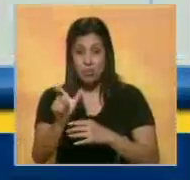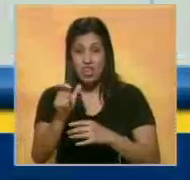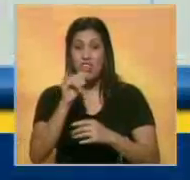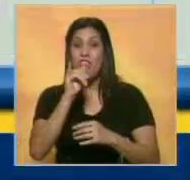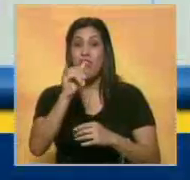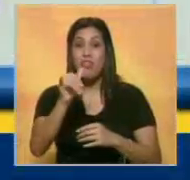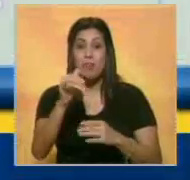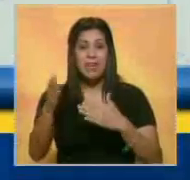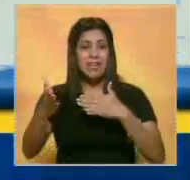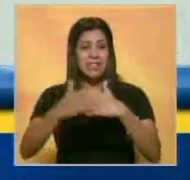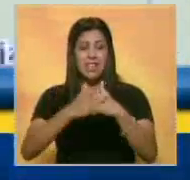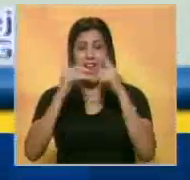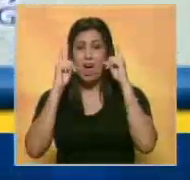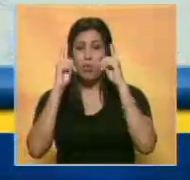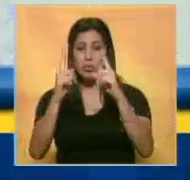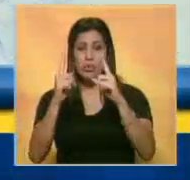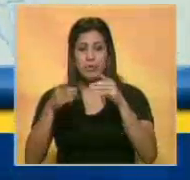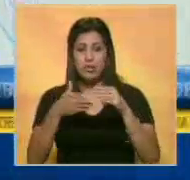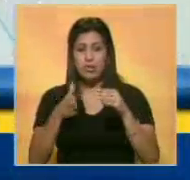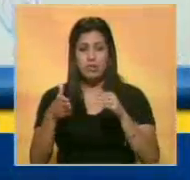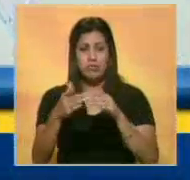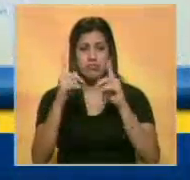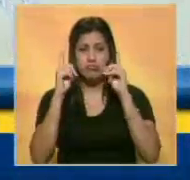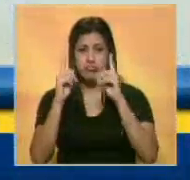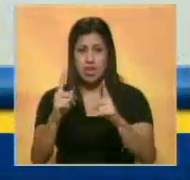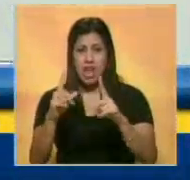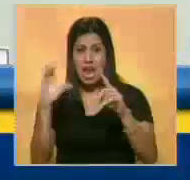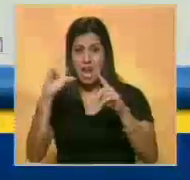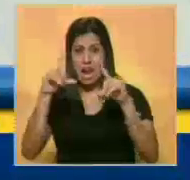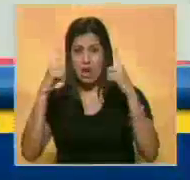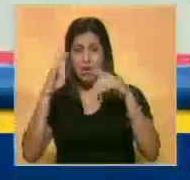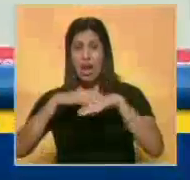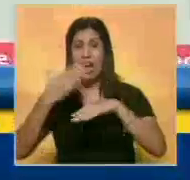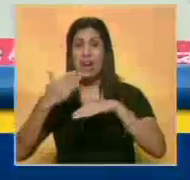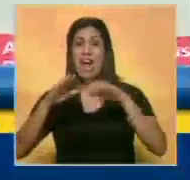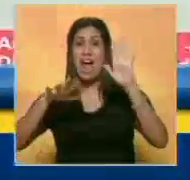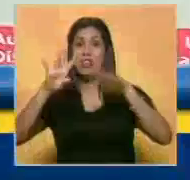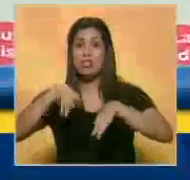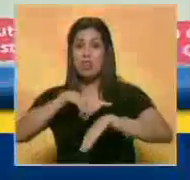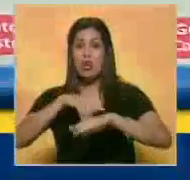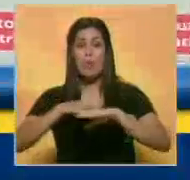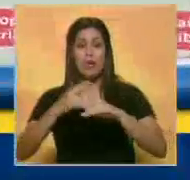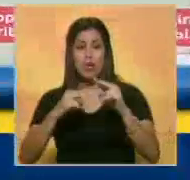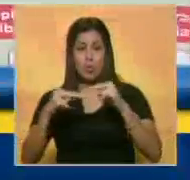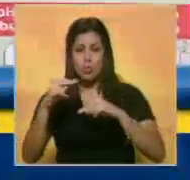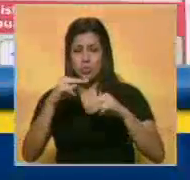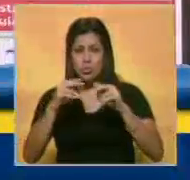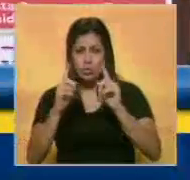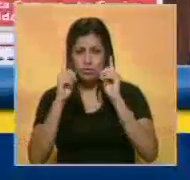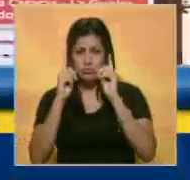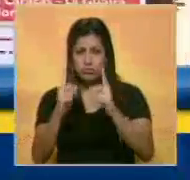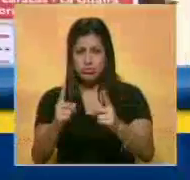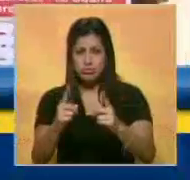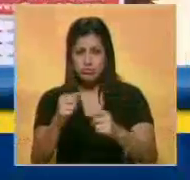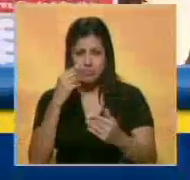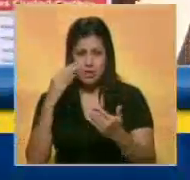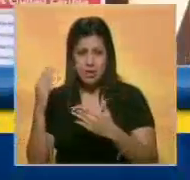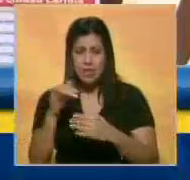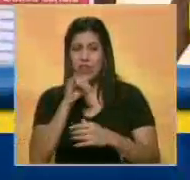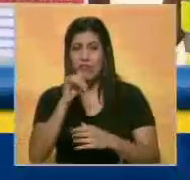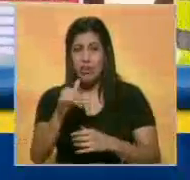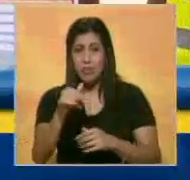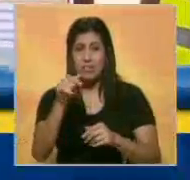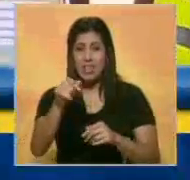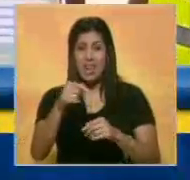informó que el cierre de la autopista se prolongará durante 14 horas por la instalación de un distribuidor a la altura de Ciudad Caribe. Él